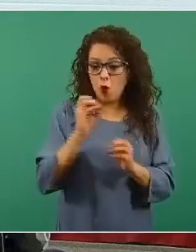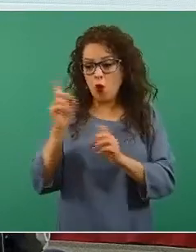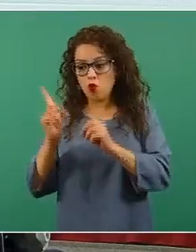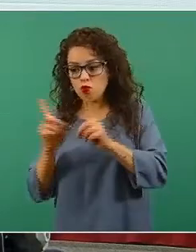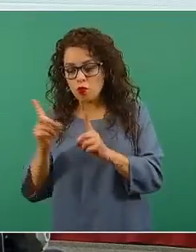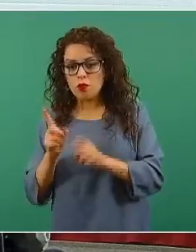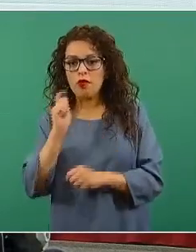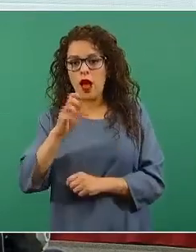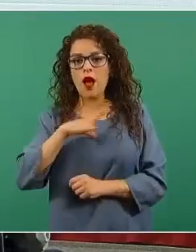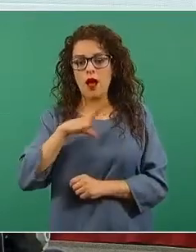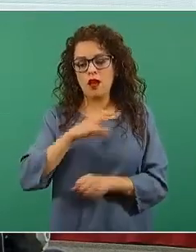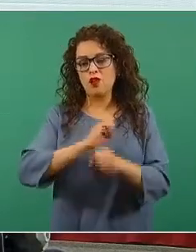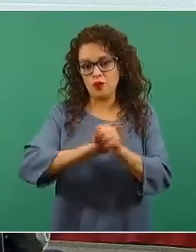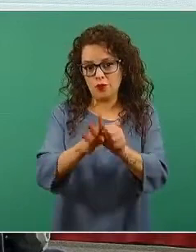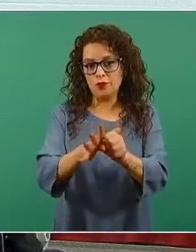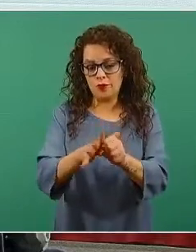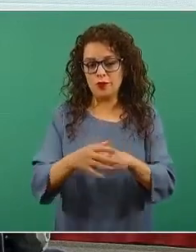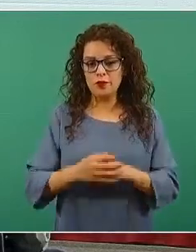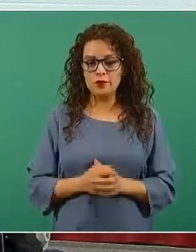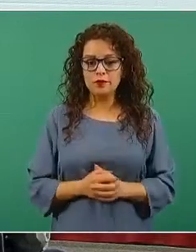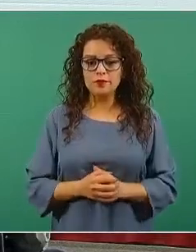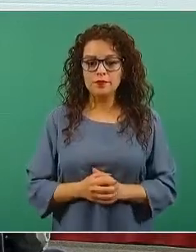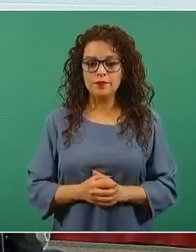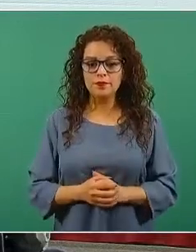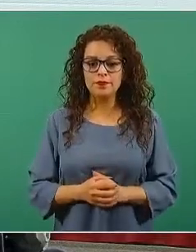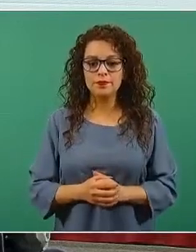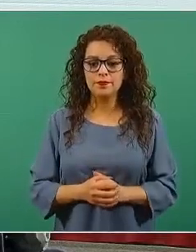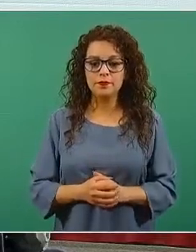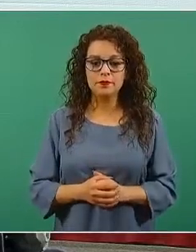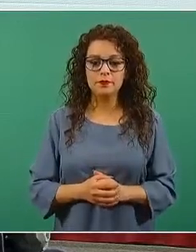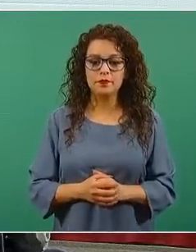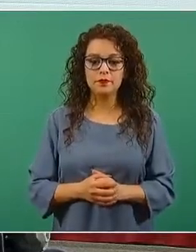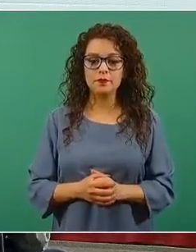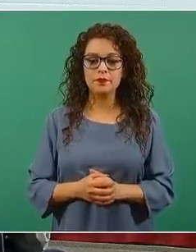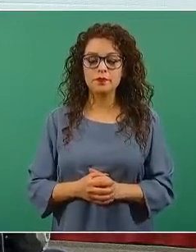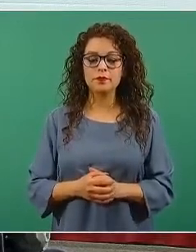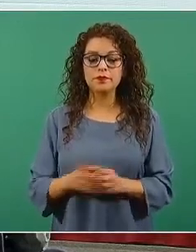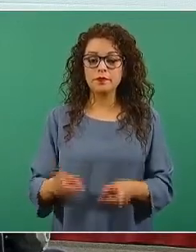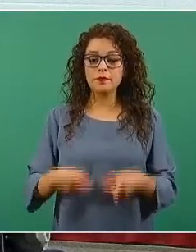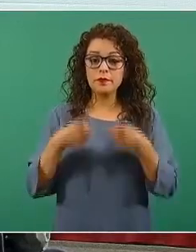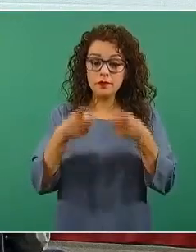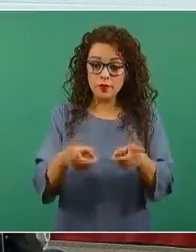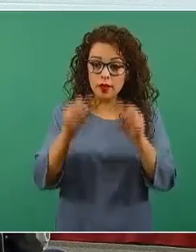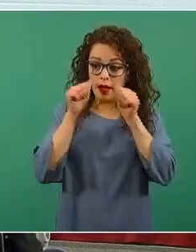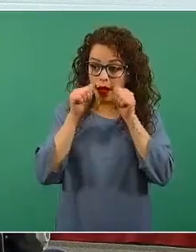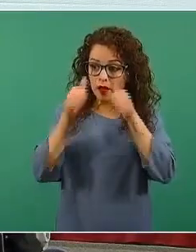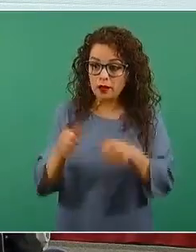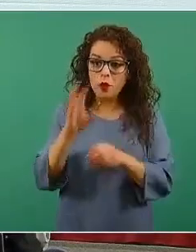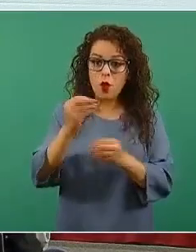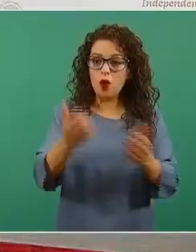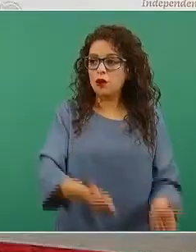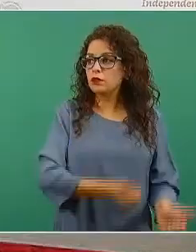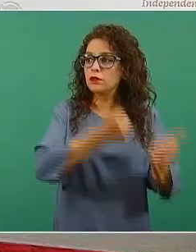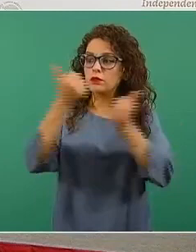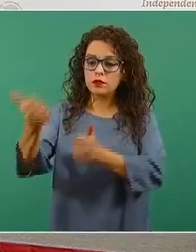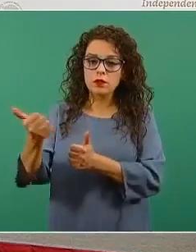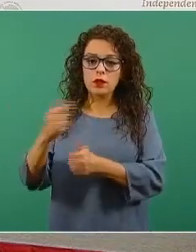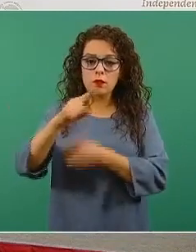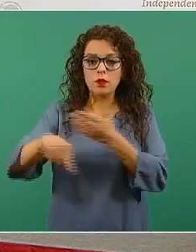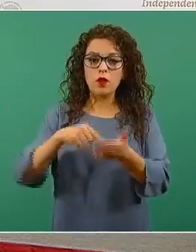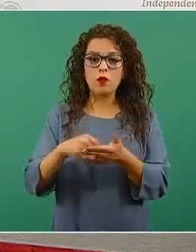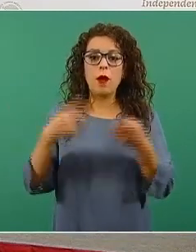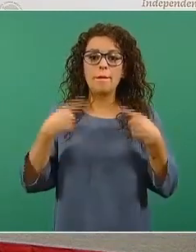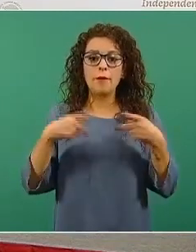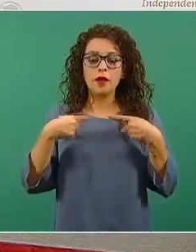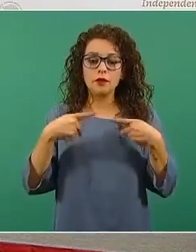contra COVID-19 y la atención prehospitalaria que atiendan o trasladen pacientes sospechosos confirmados de